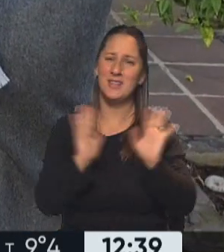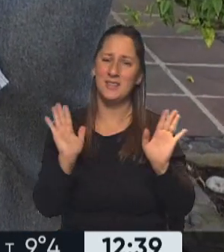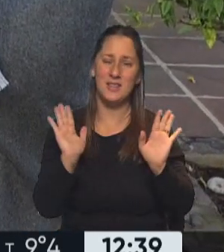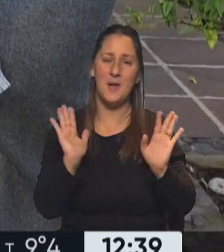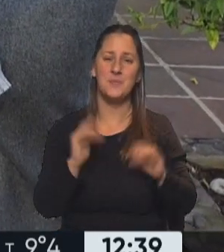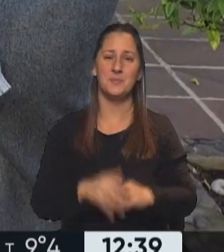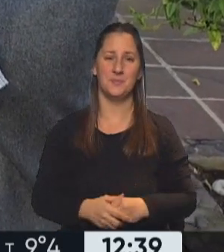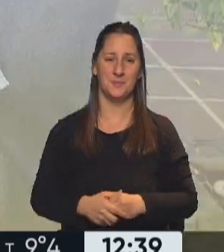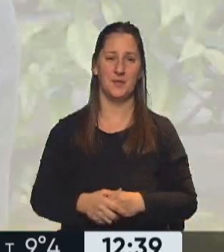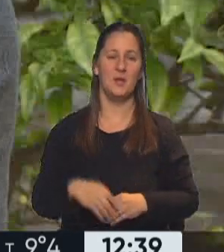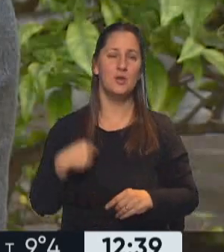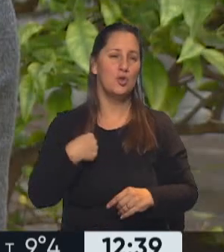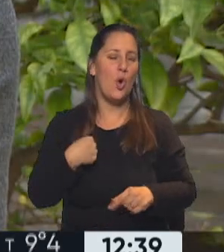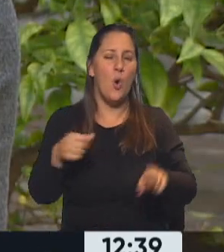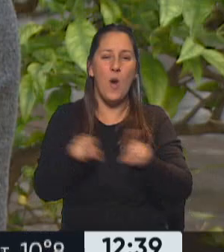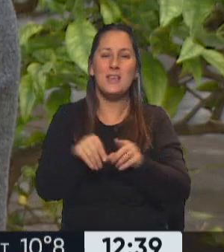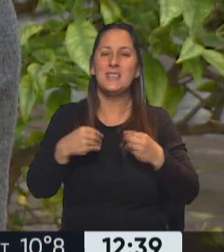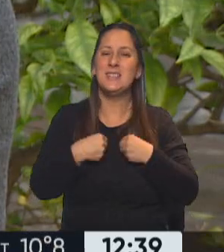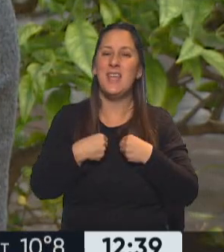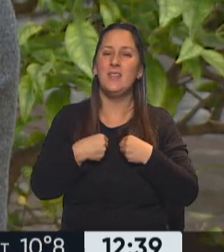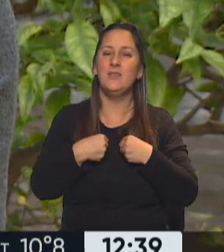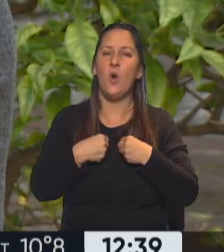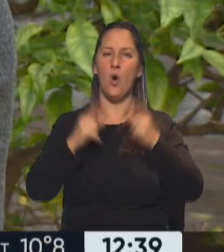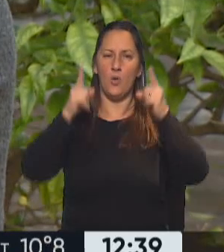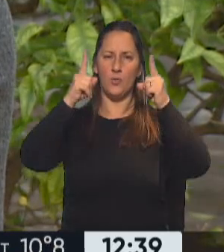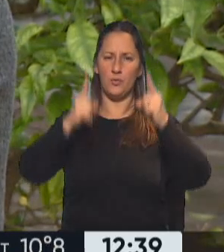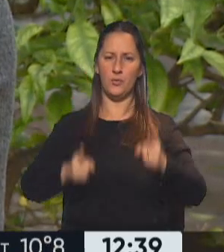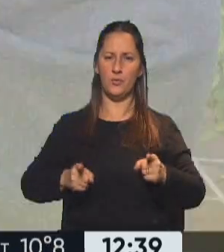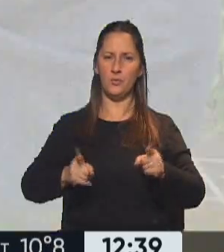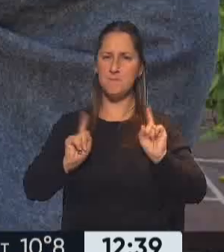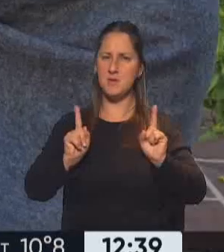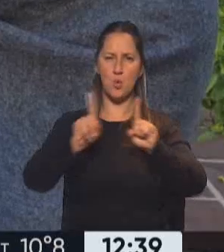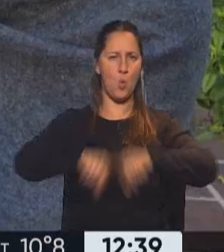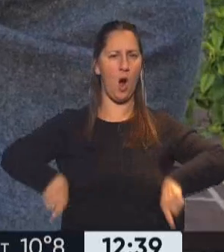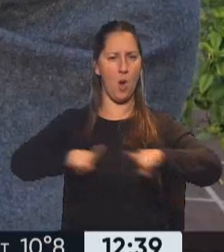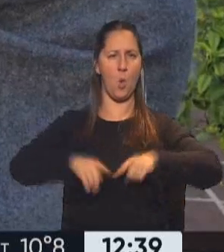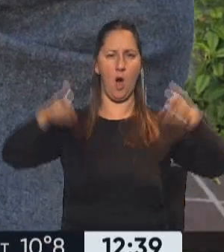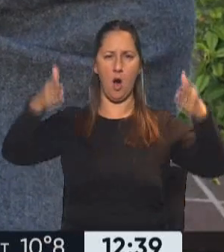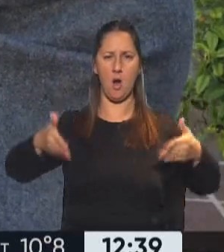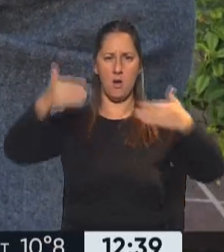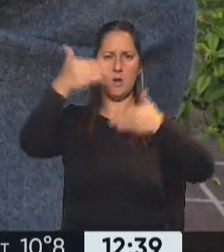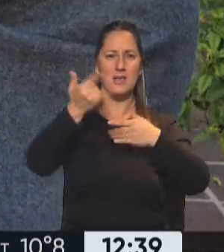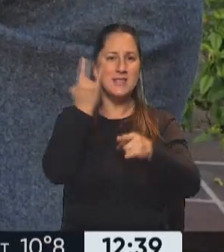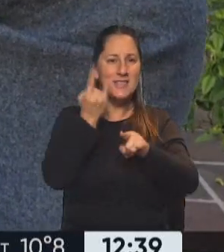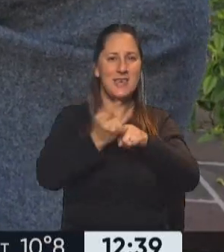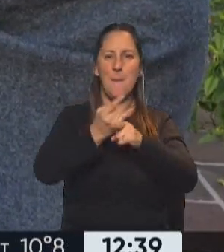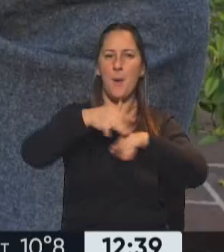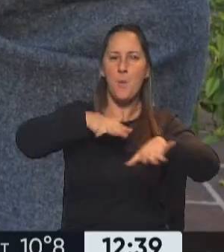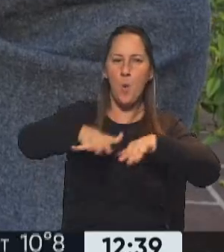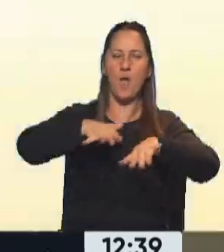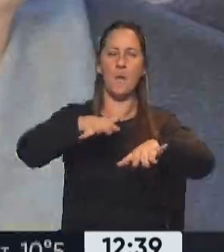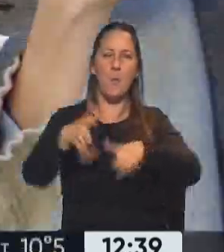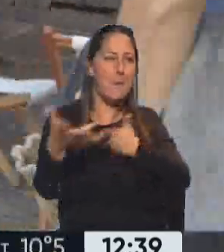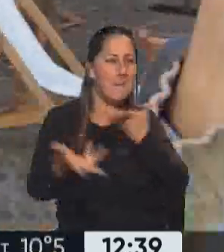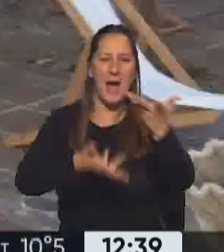porque me siento que no estoy en ningún lugar rígido, antes conocido. Todo el tiempo hay algo vivo que está sucediendo.